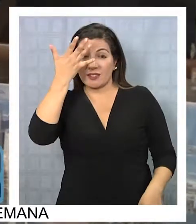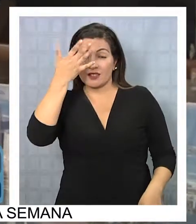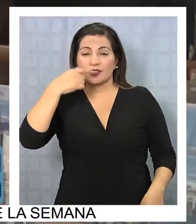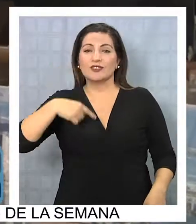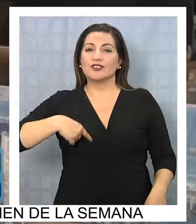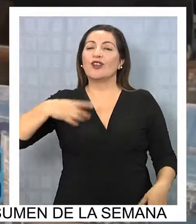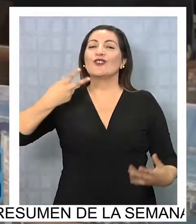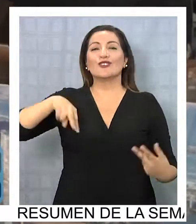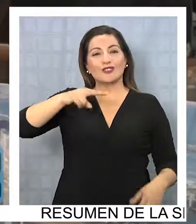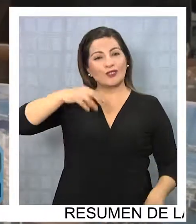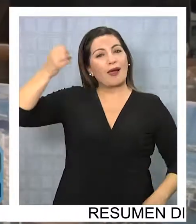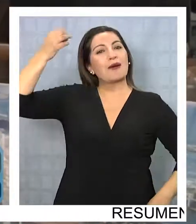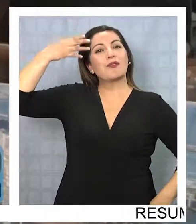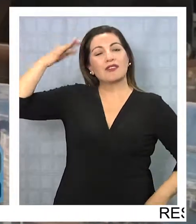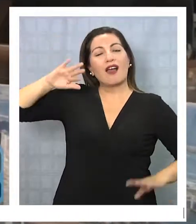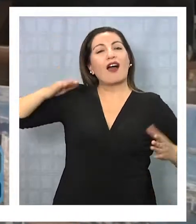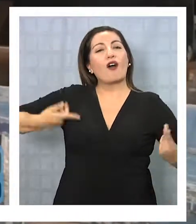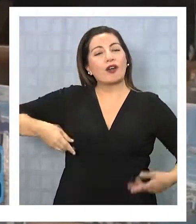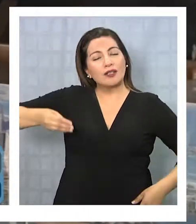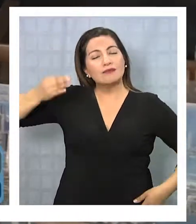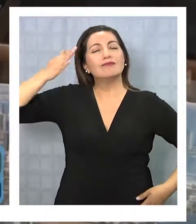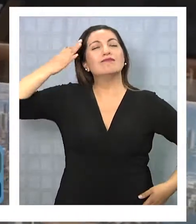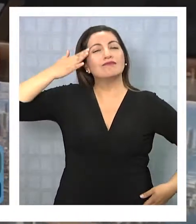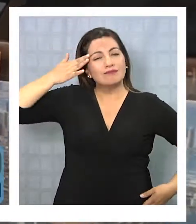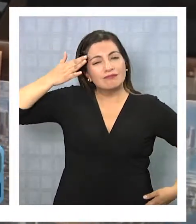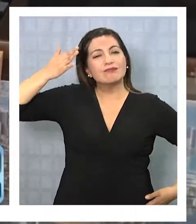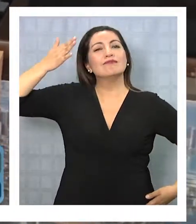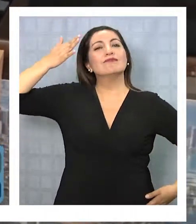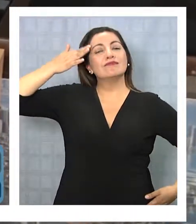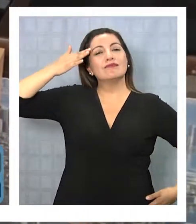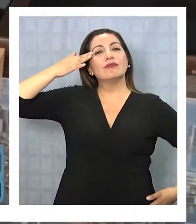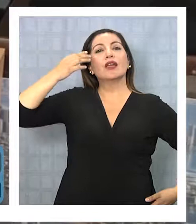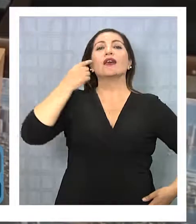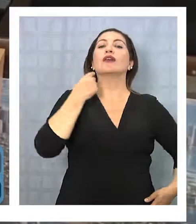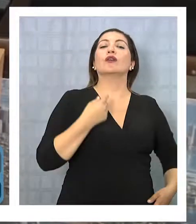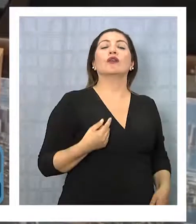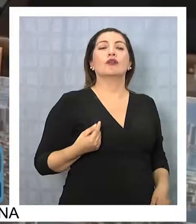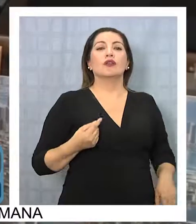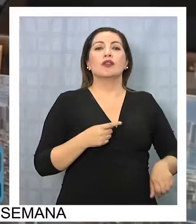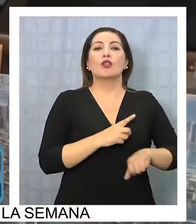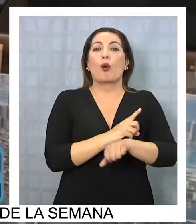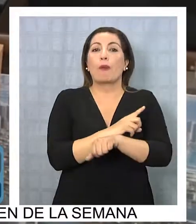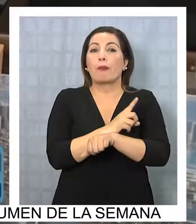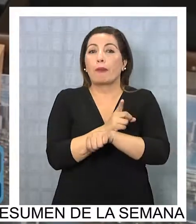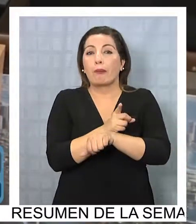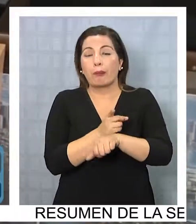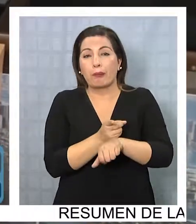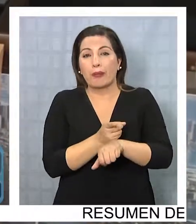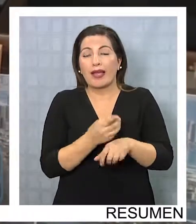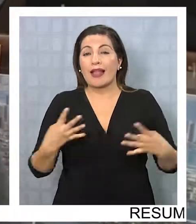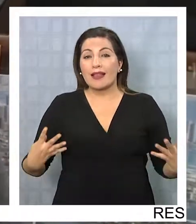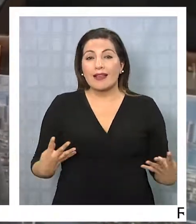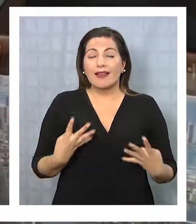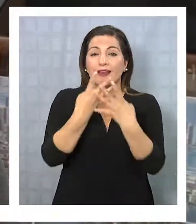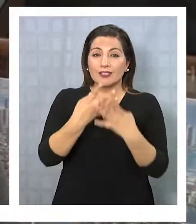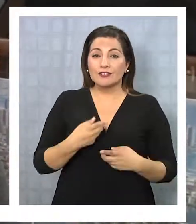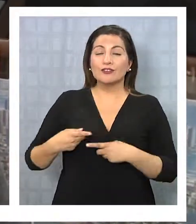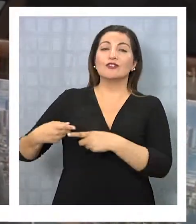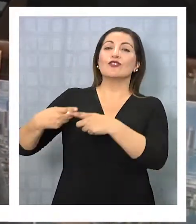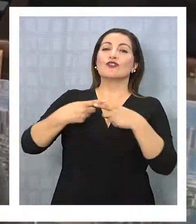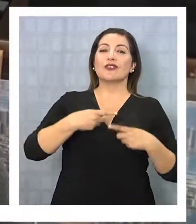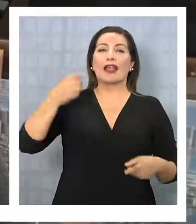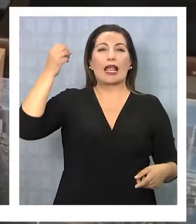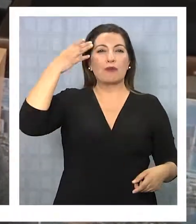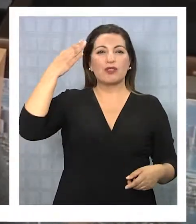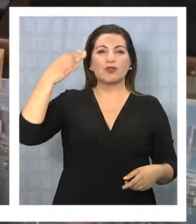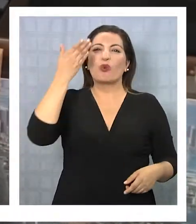lo hemos aprendido. Ahora hay que perfeccionarlo y estaremos cada un minuto en la red y en los, no sé